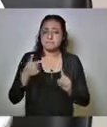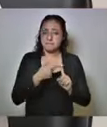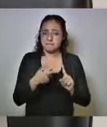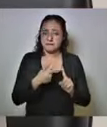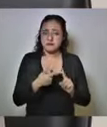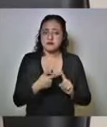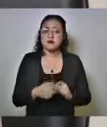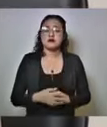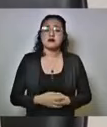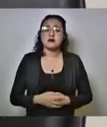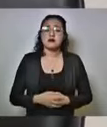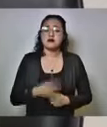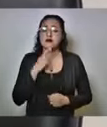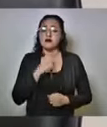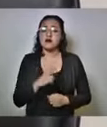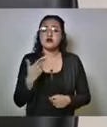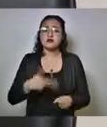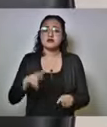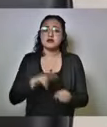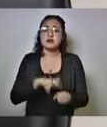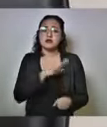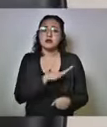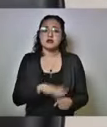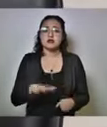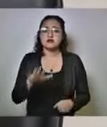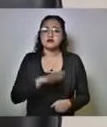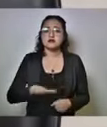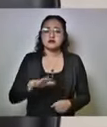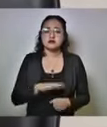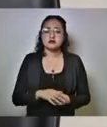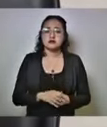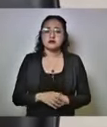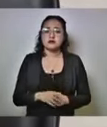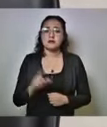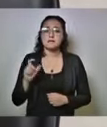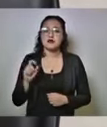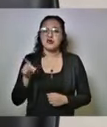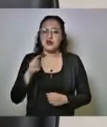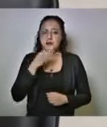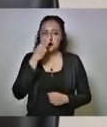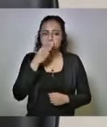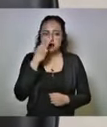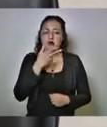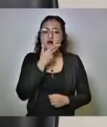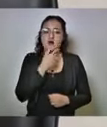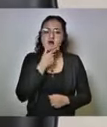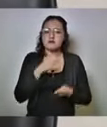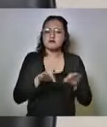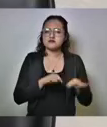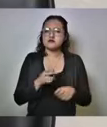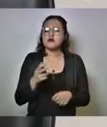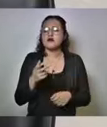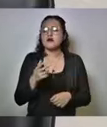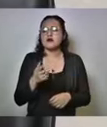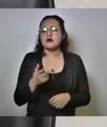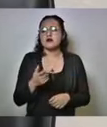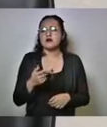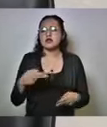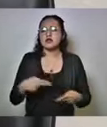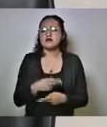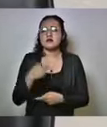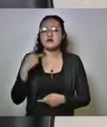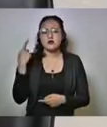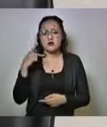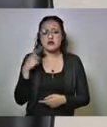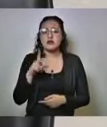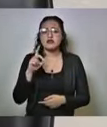ellos reportado por el Hospital General de Zona, 20, la Margarita, es un empleado masculino, residente de la ciudad de Puebla,